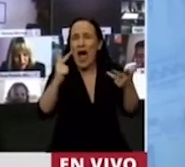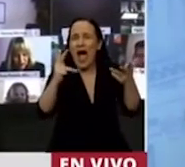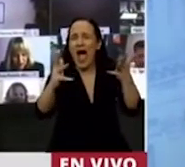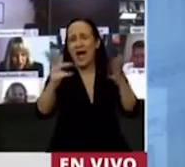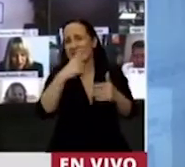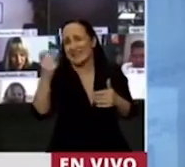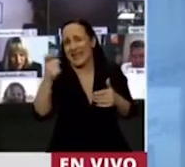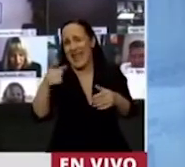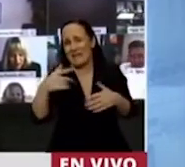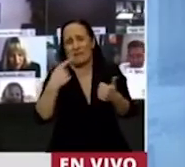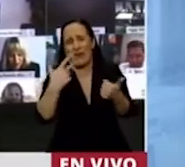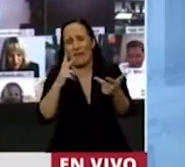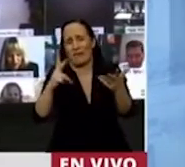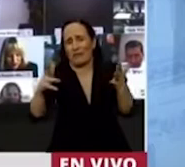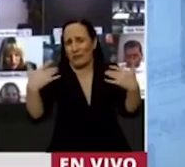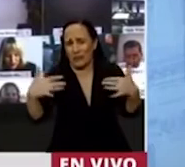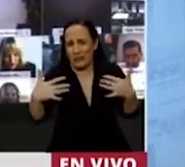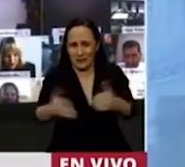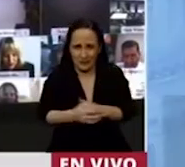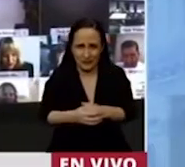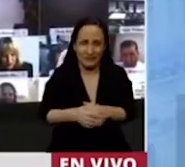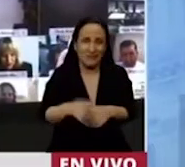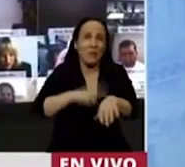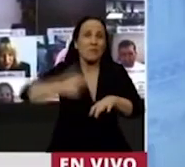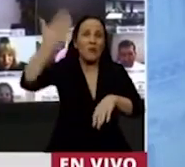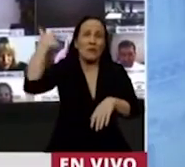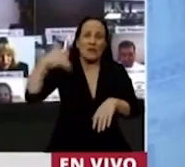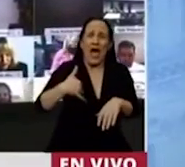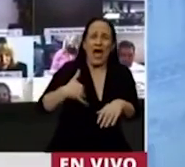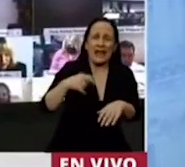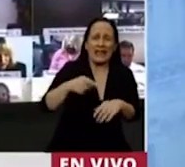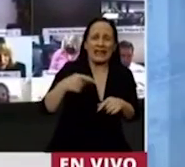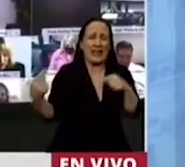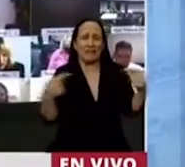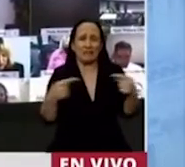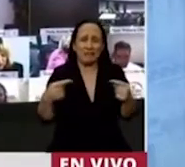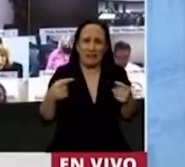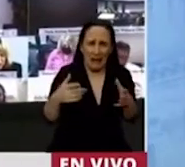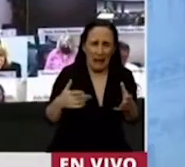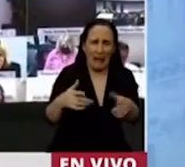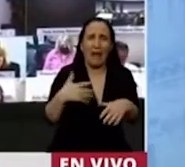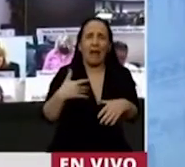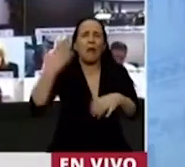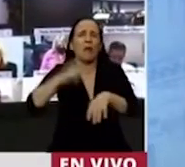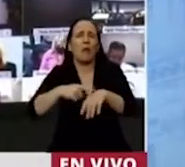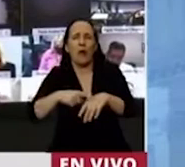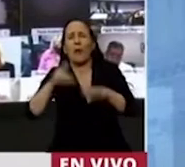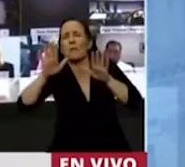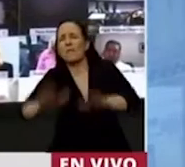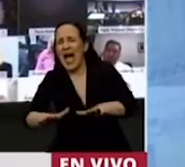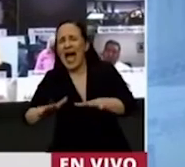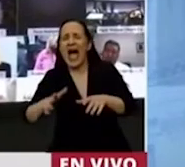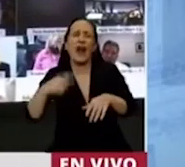como los errores o no, en una Argentina dividida, sin recordar los conflictos gremiales, los paros,